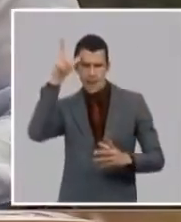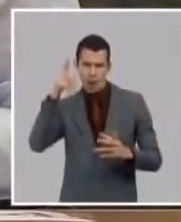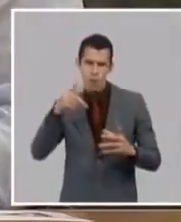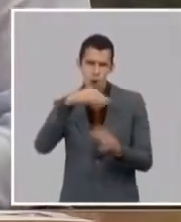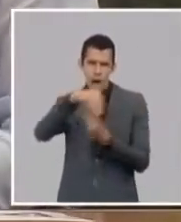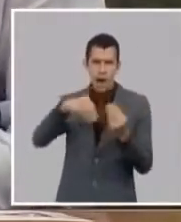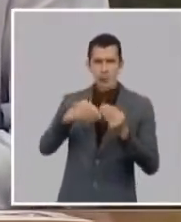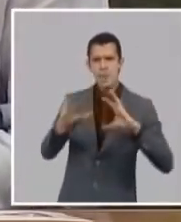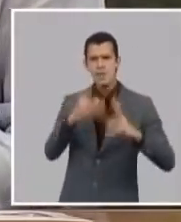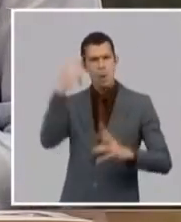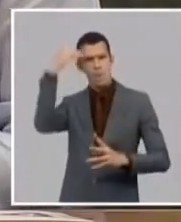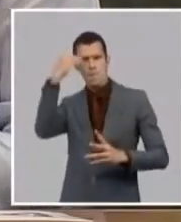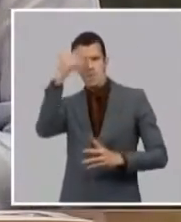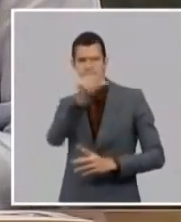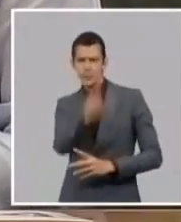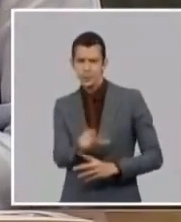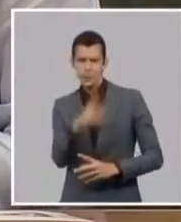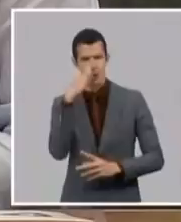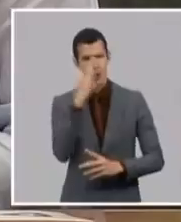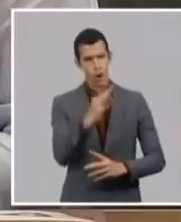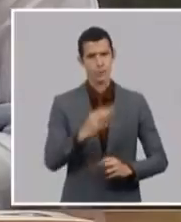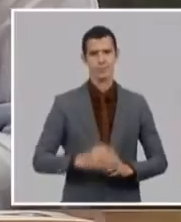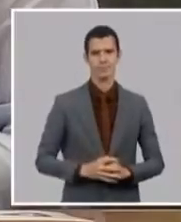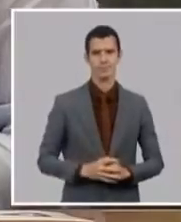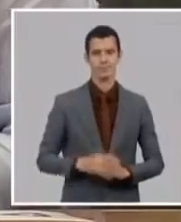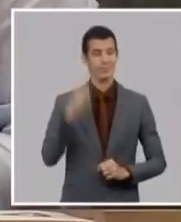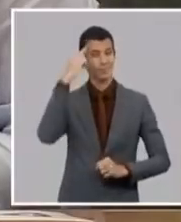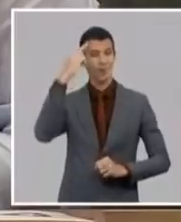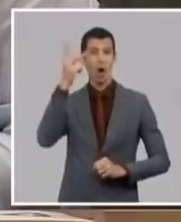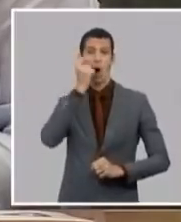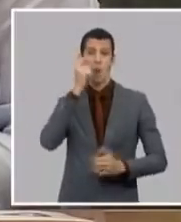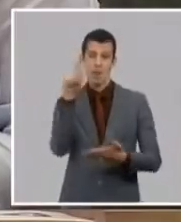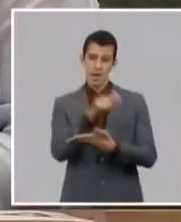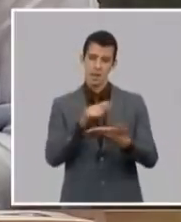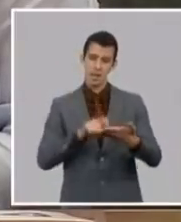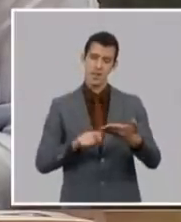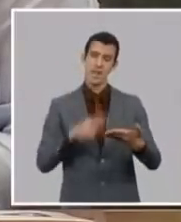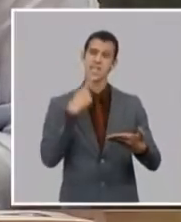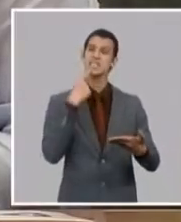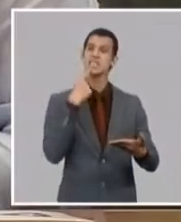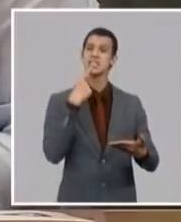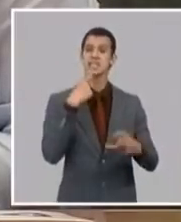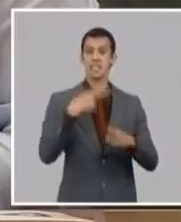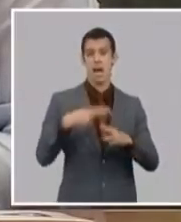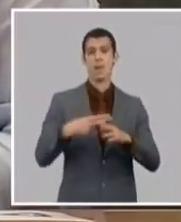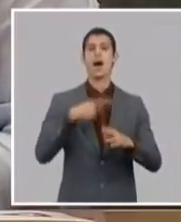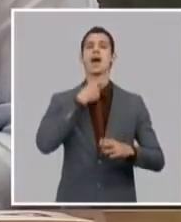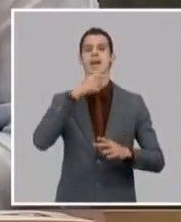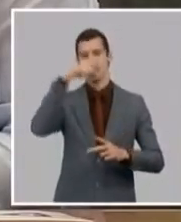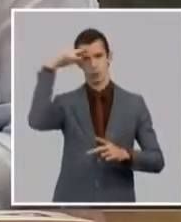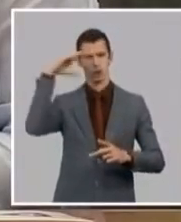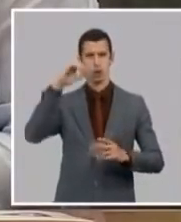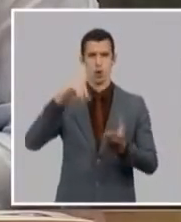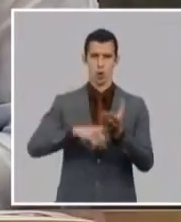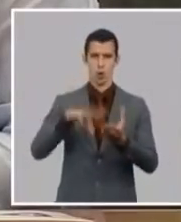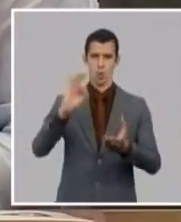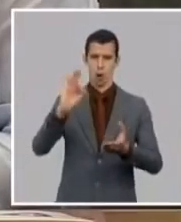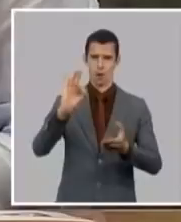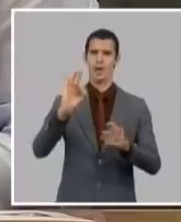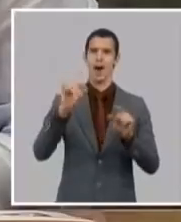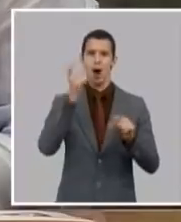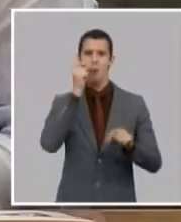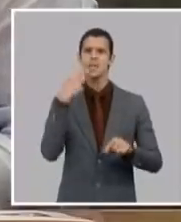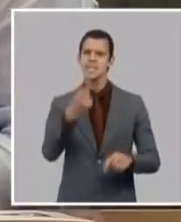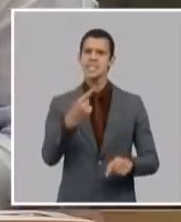y para lo malo pero la manera en que están usando internet en estos momentos que están usando las redes sociales es